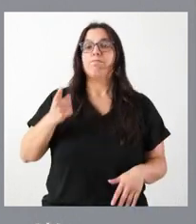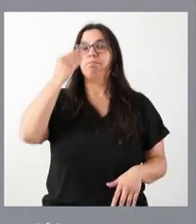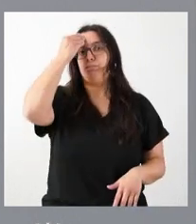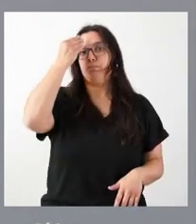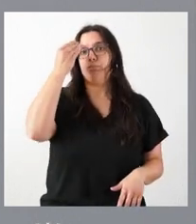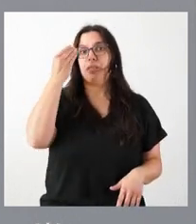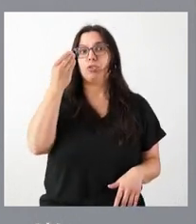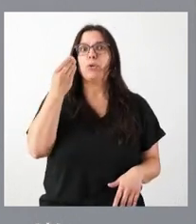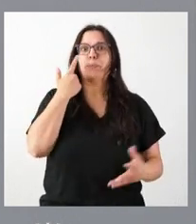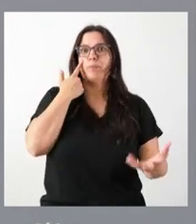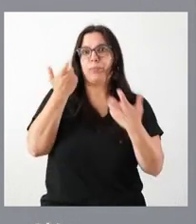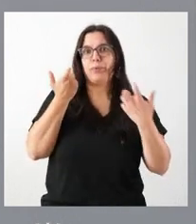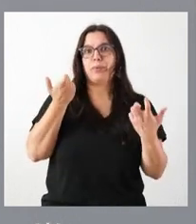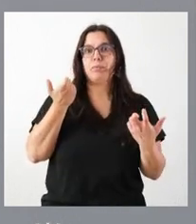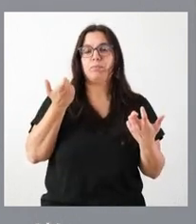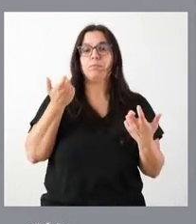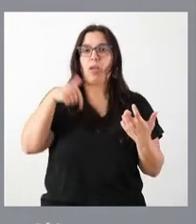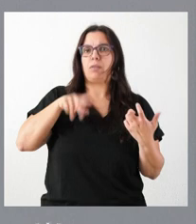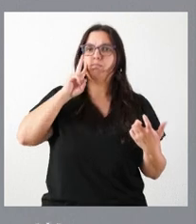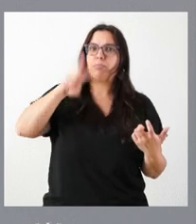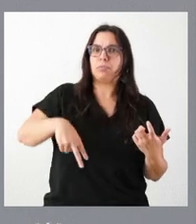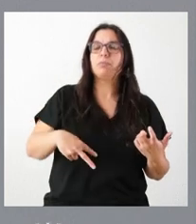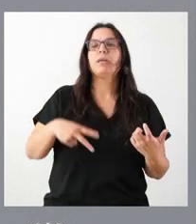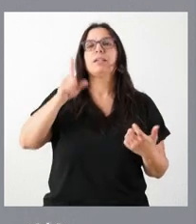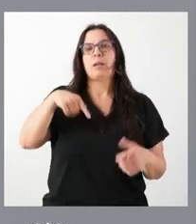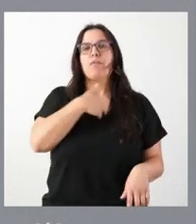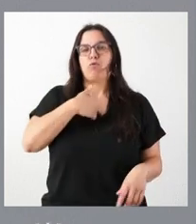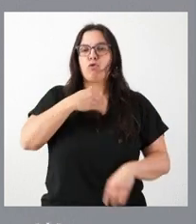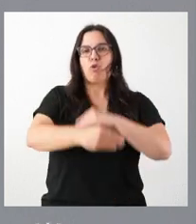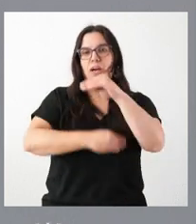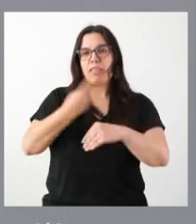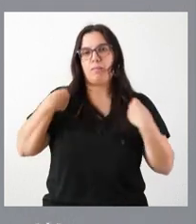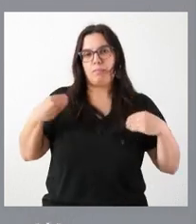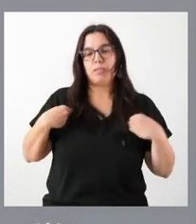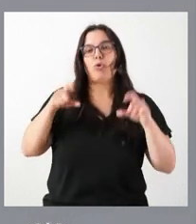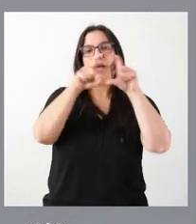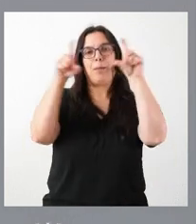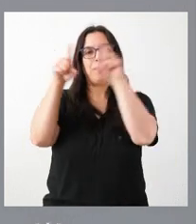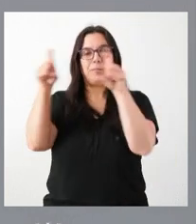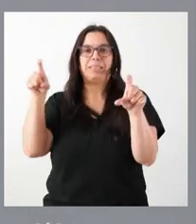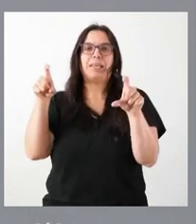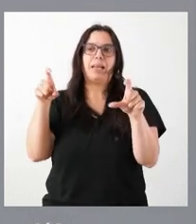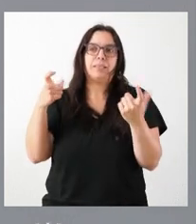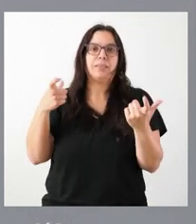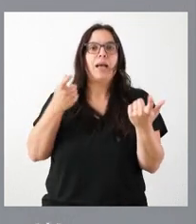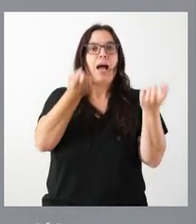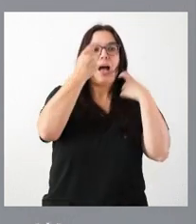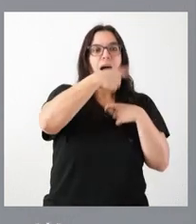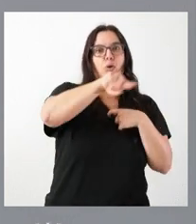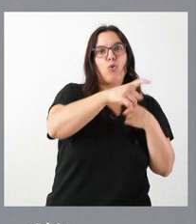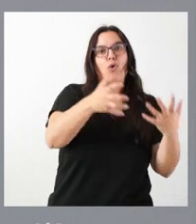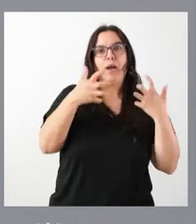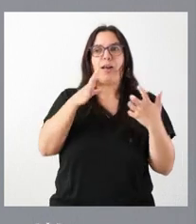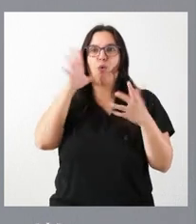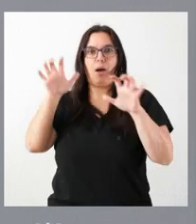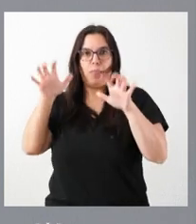significado que aquí lo podamos reconocer y también el papel que en este ámbito realizan las empresas y que los alumnos se benefician de